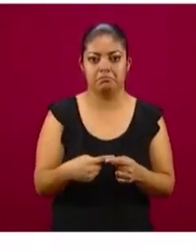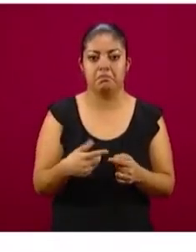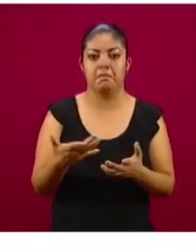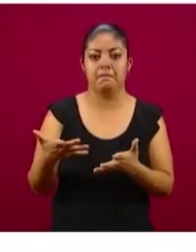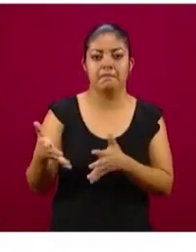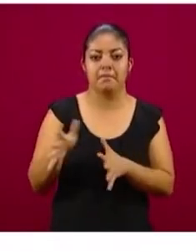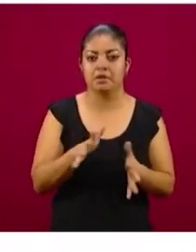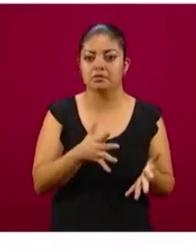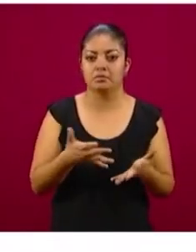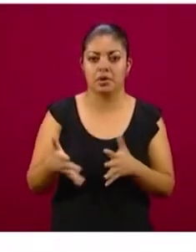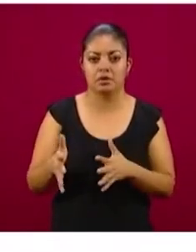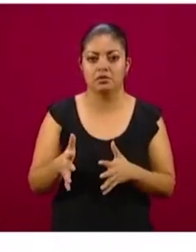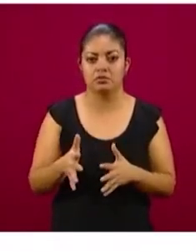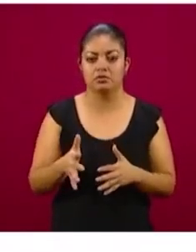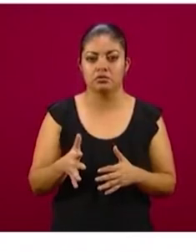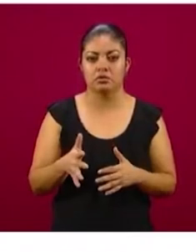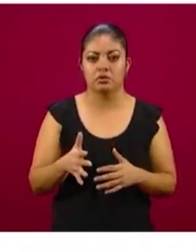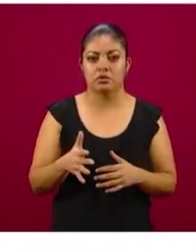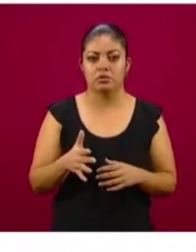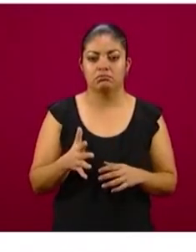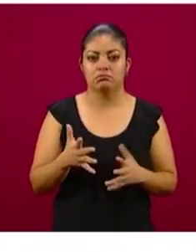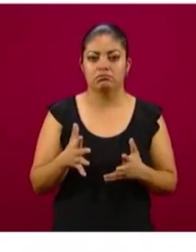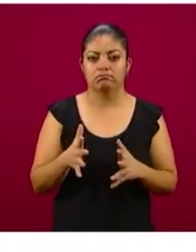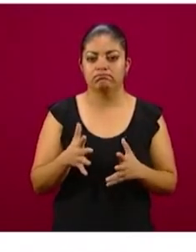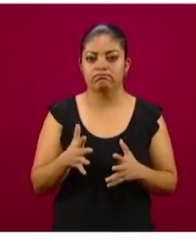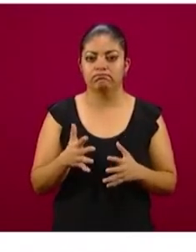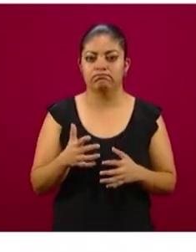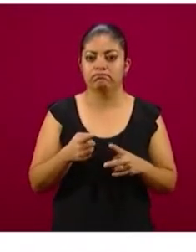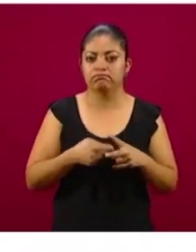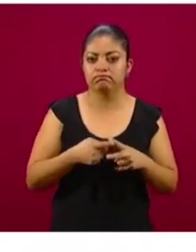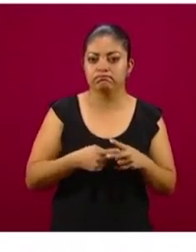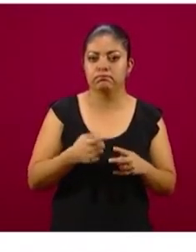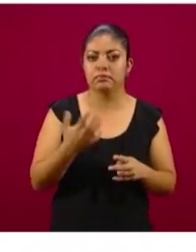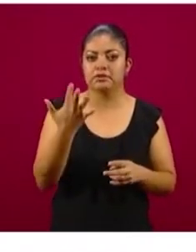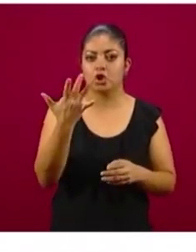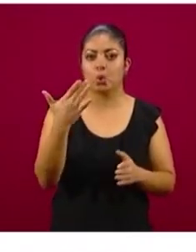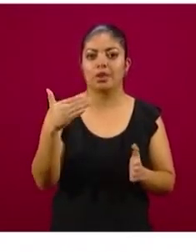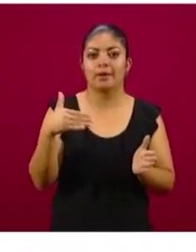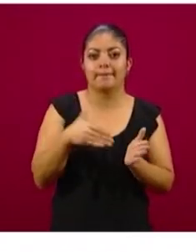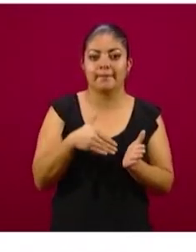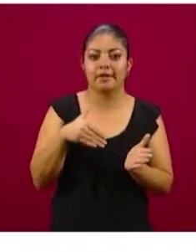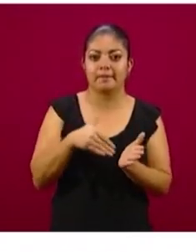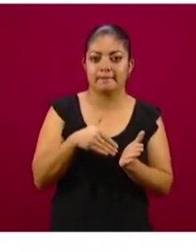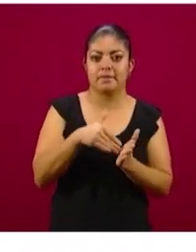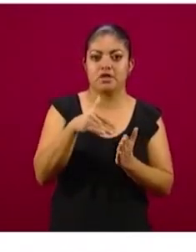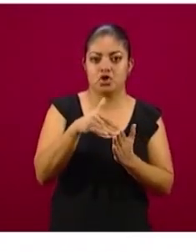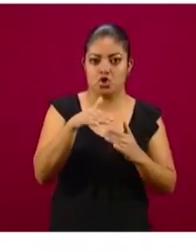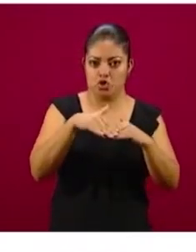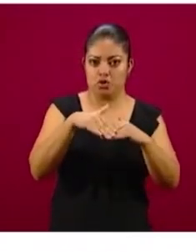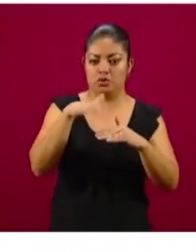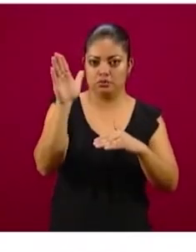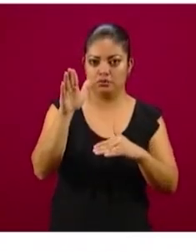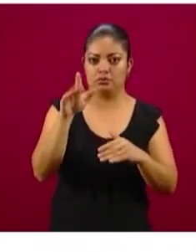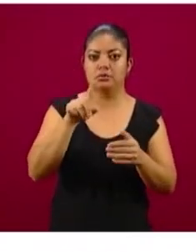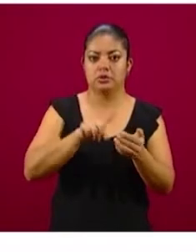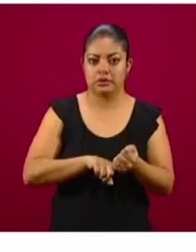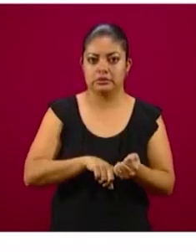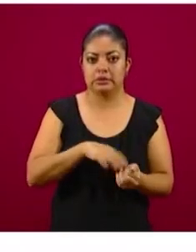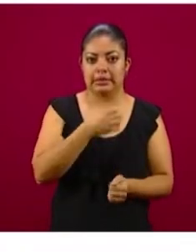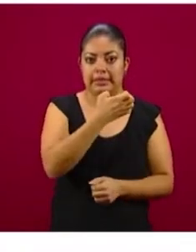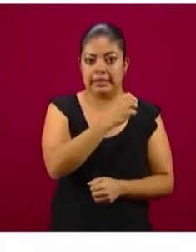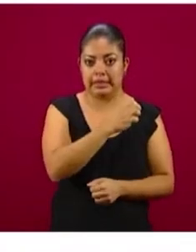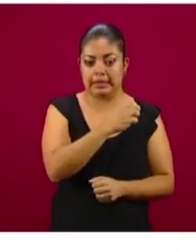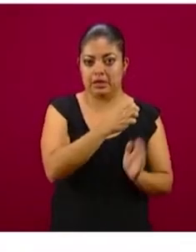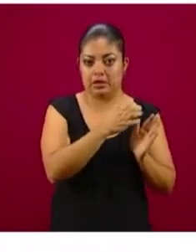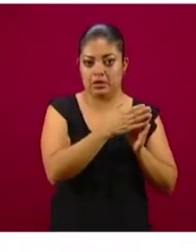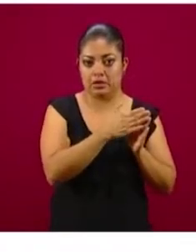también superior a los 50 mil millones de pesos que se han entregado entre enero y abril